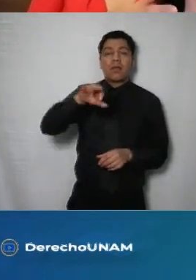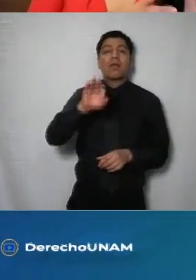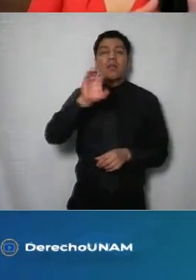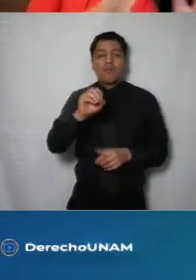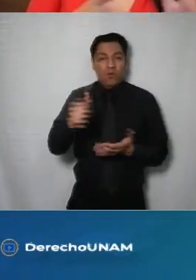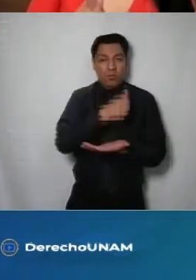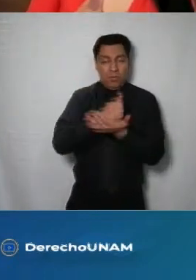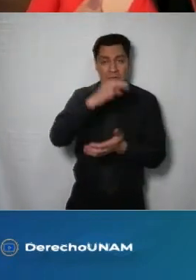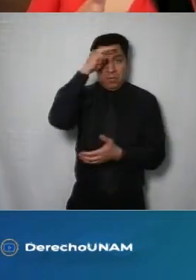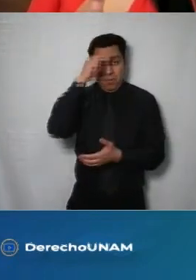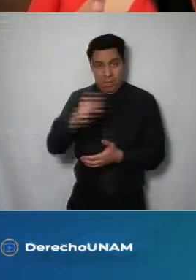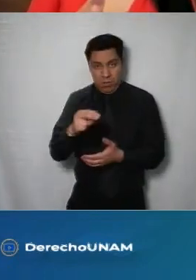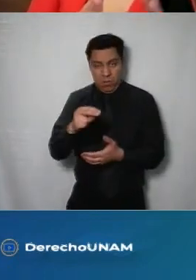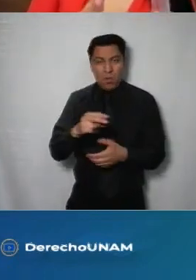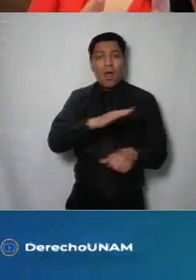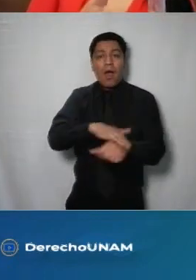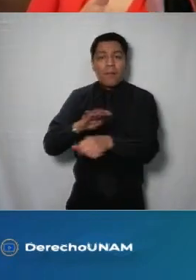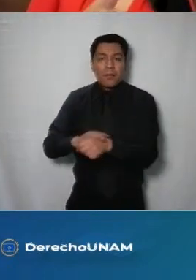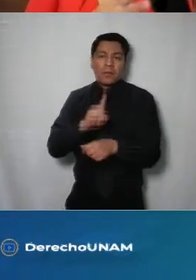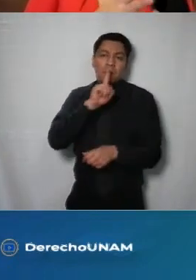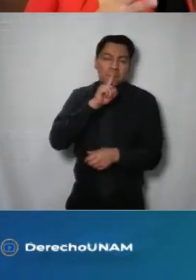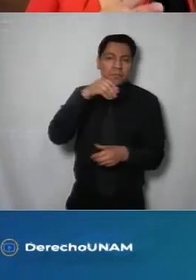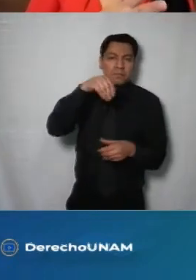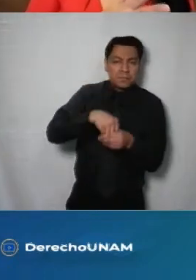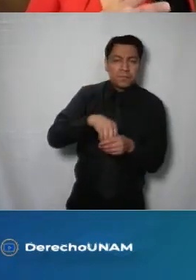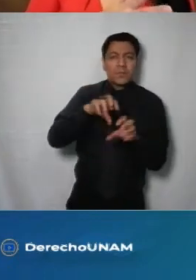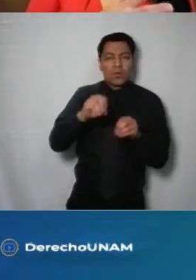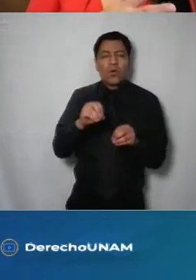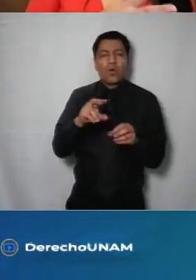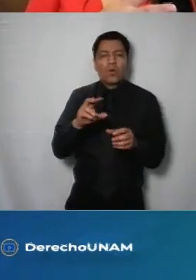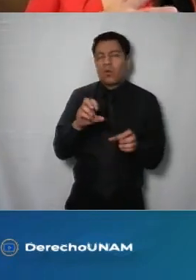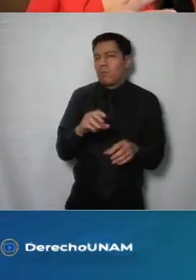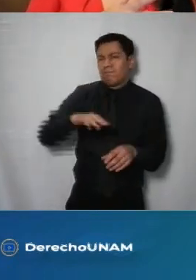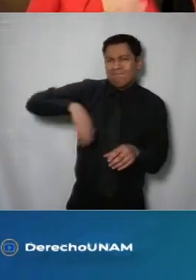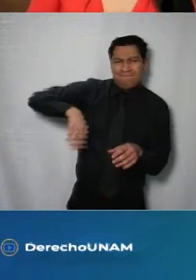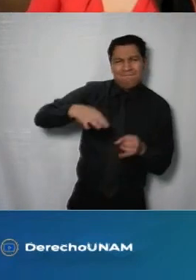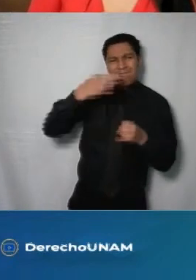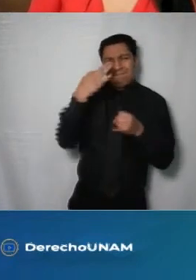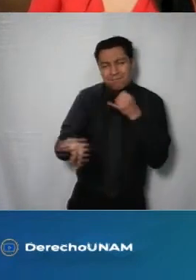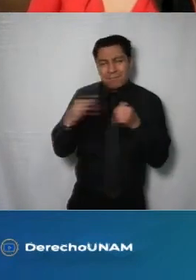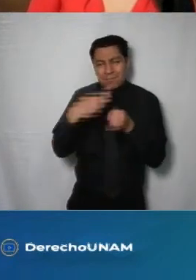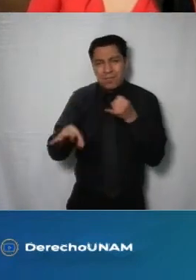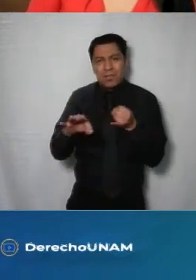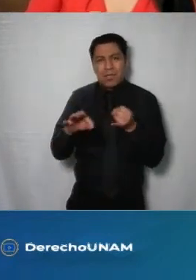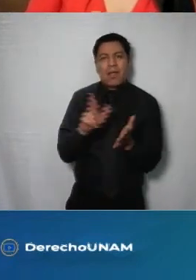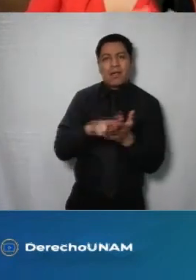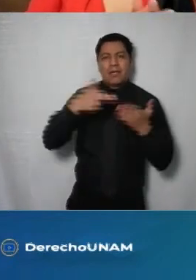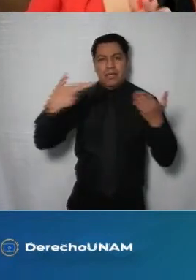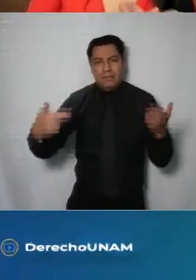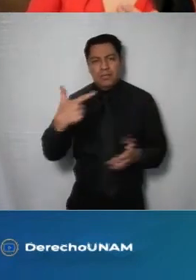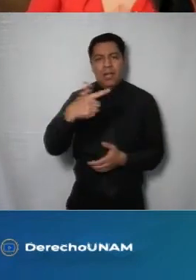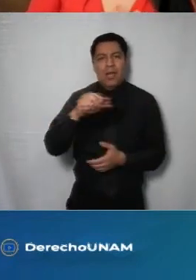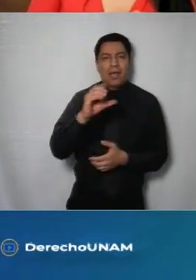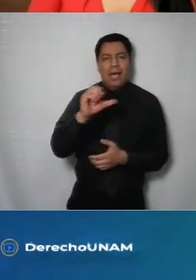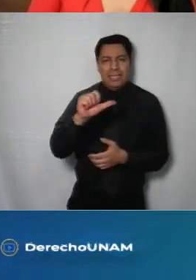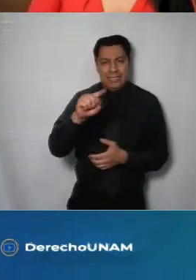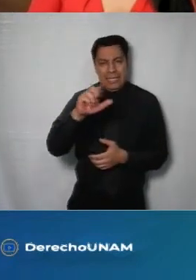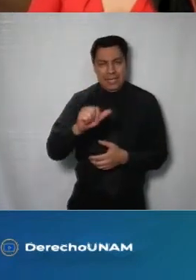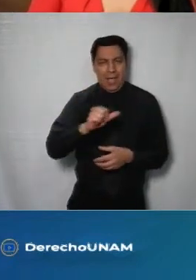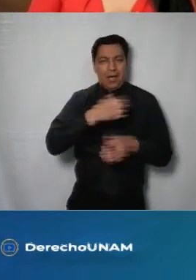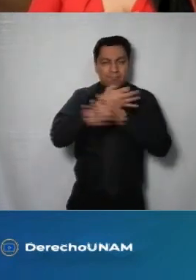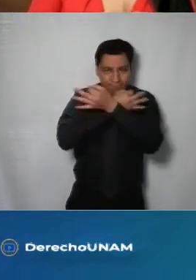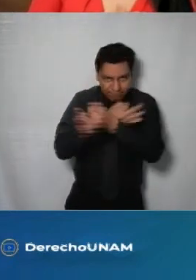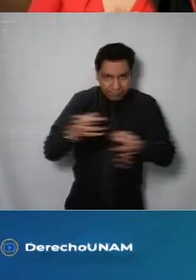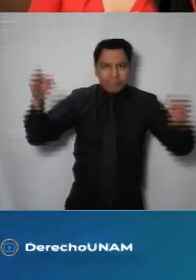sistemas de datos personales los avisos de privacidad así como las últimas publicaciones que se hicieron en la gaceta importante aquí el